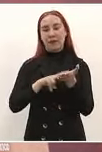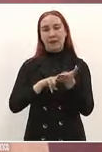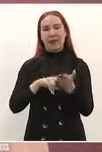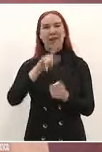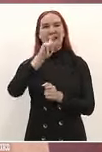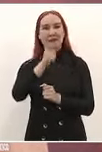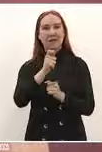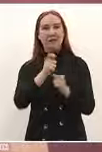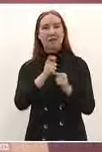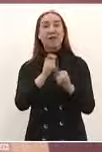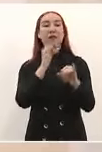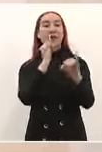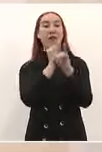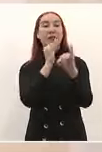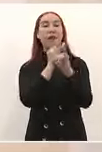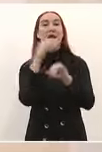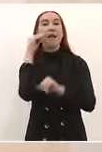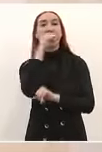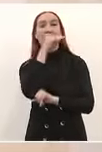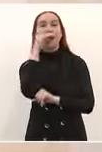de San Luis Potosí.